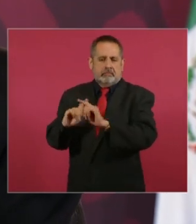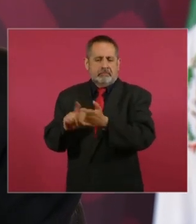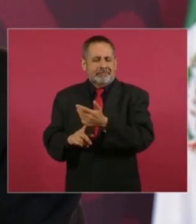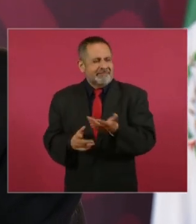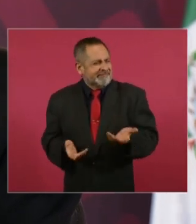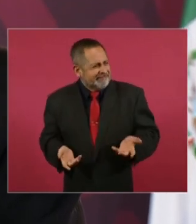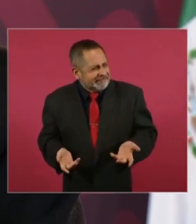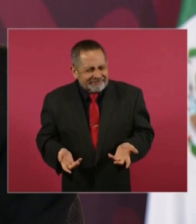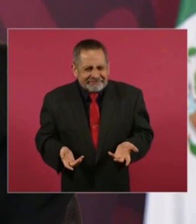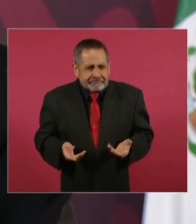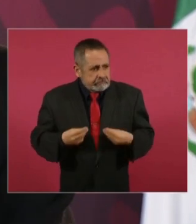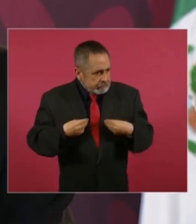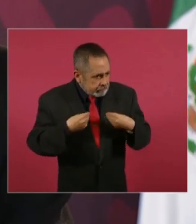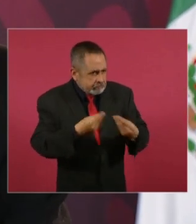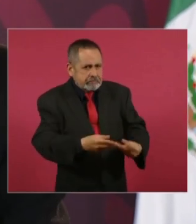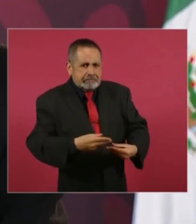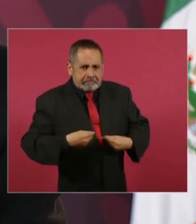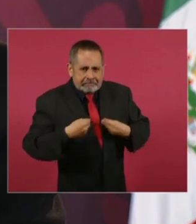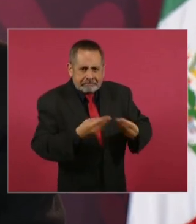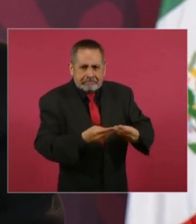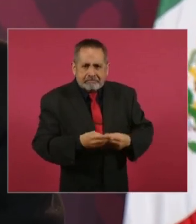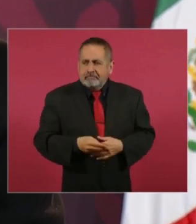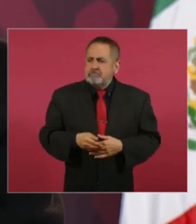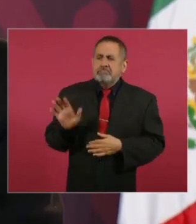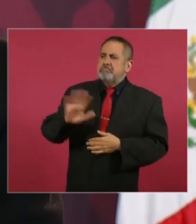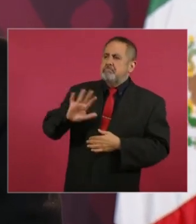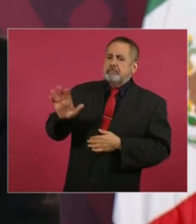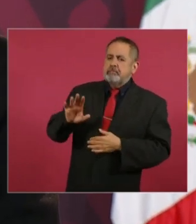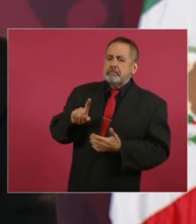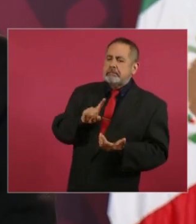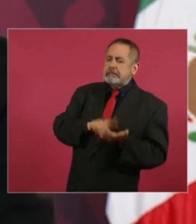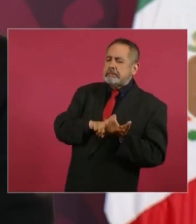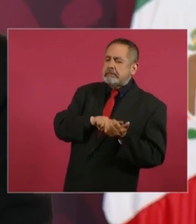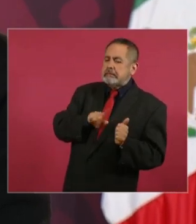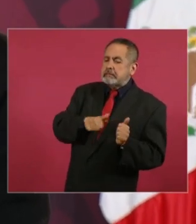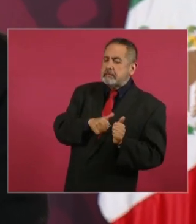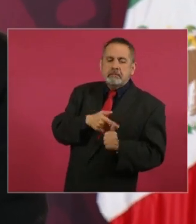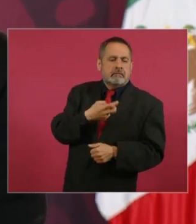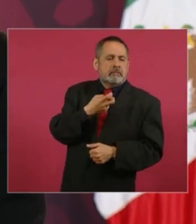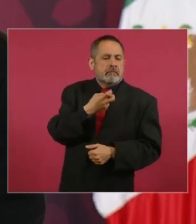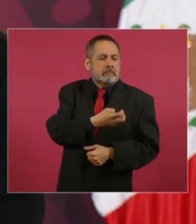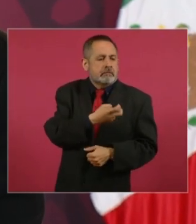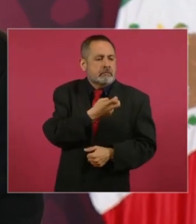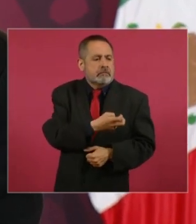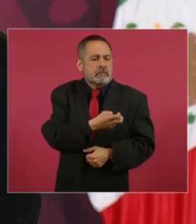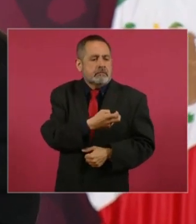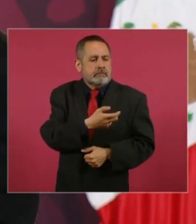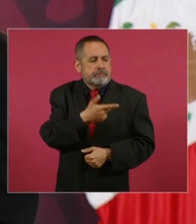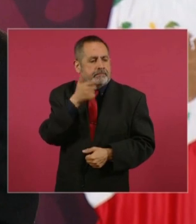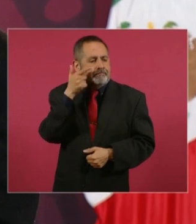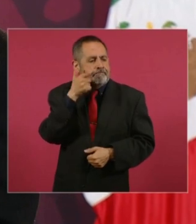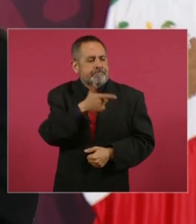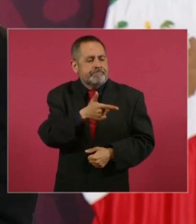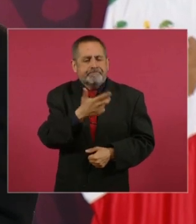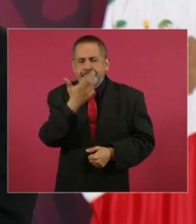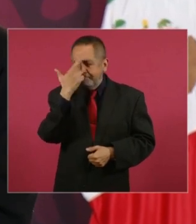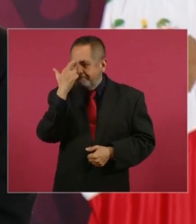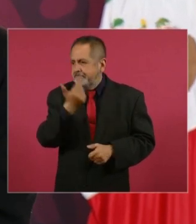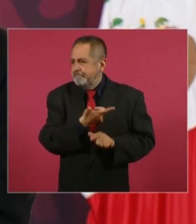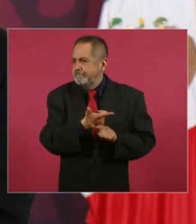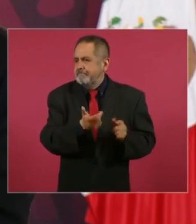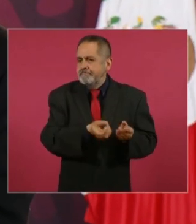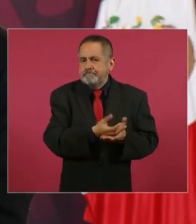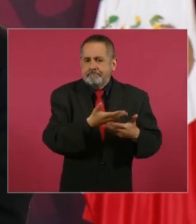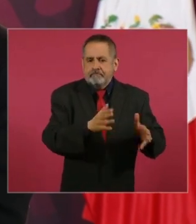No, ya tenían pensado esto que acaba de suceder. Y ahí vienen